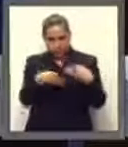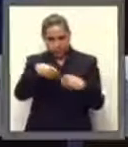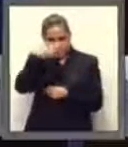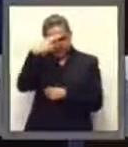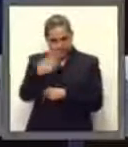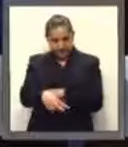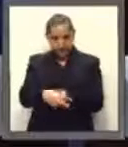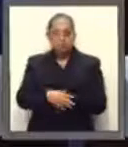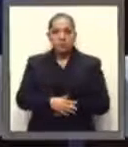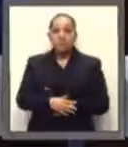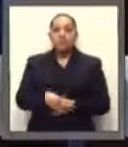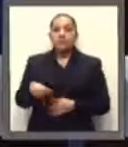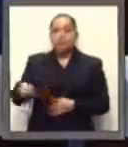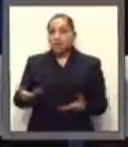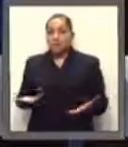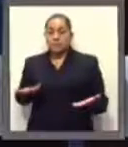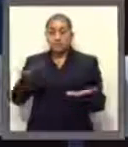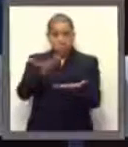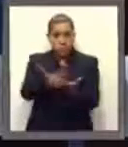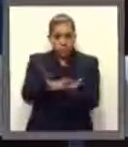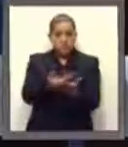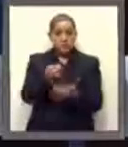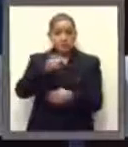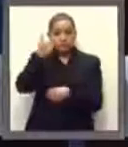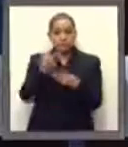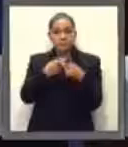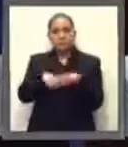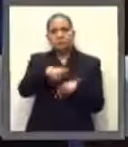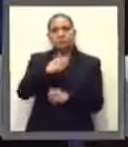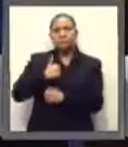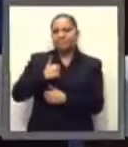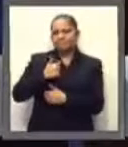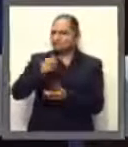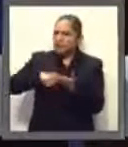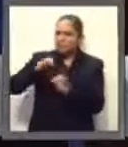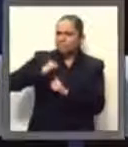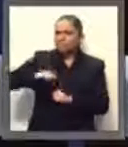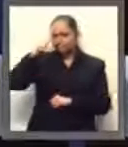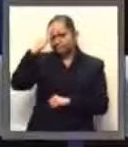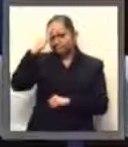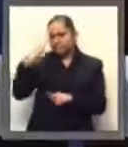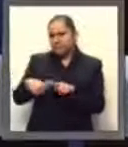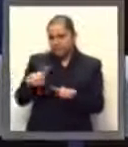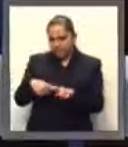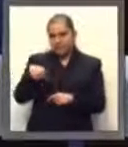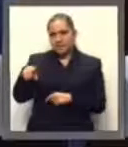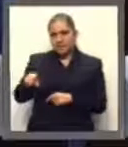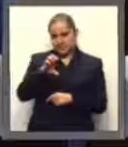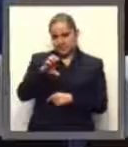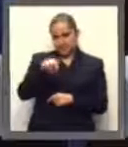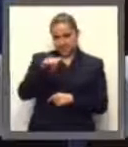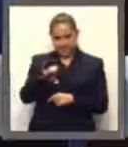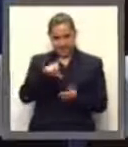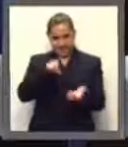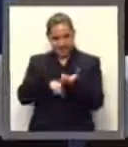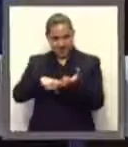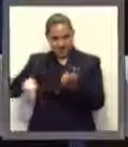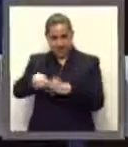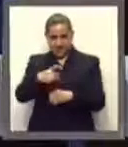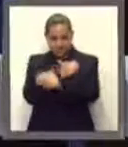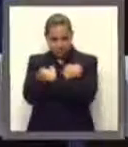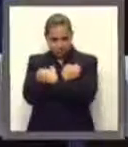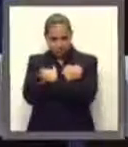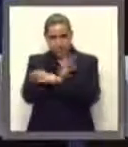instancia, la propuesta fue liderada por la Coordinadora Nacional de Trabajadores de la Educación. Sin